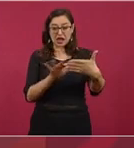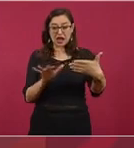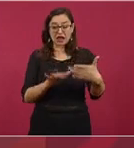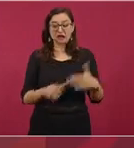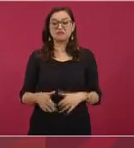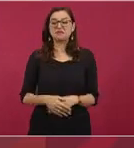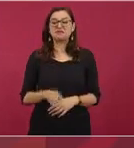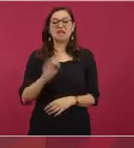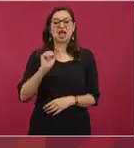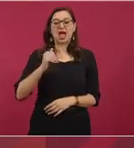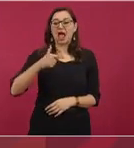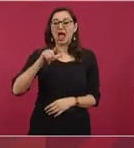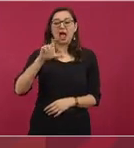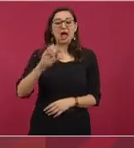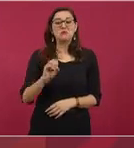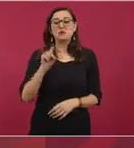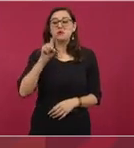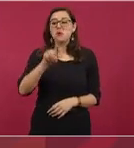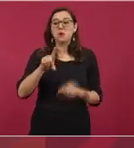país.